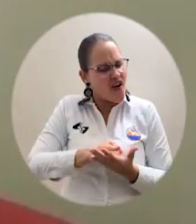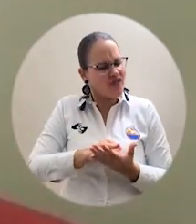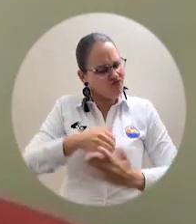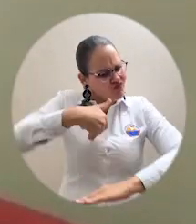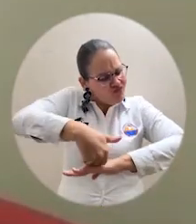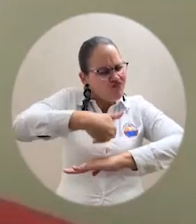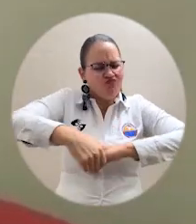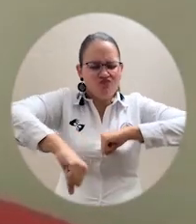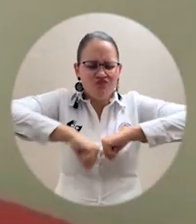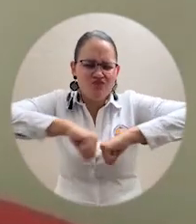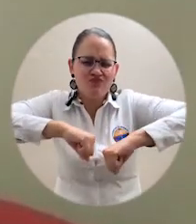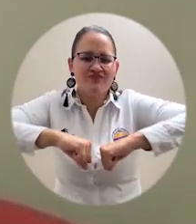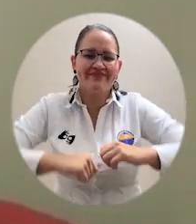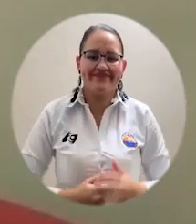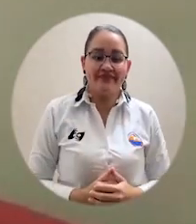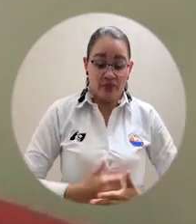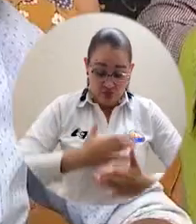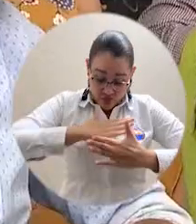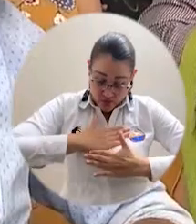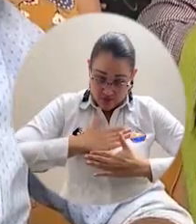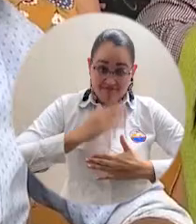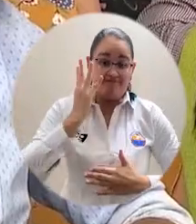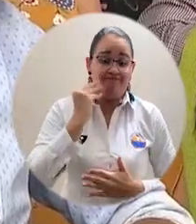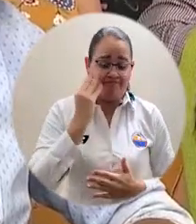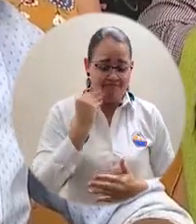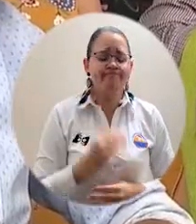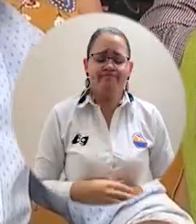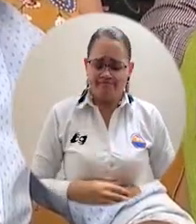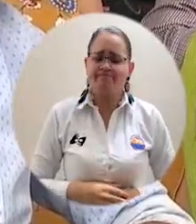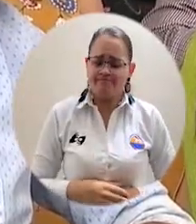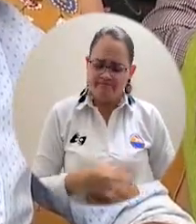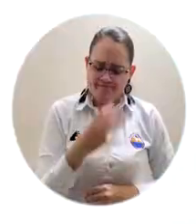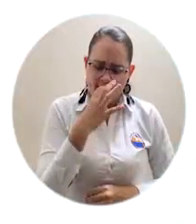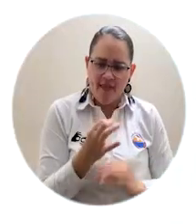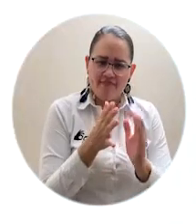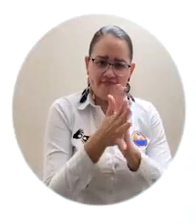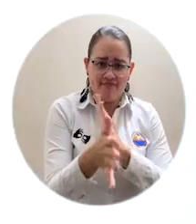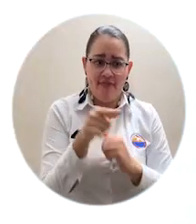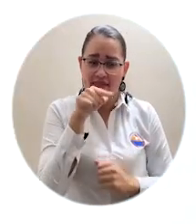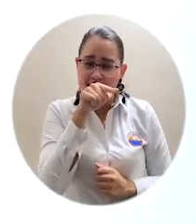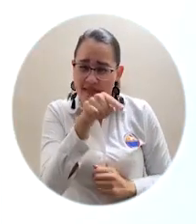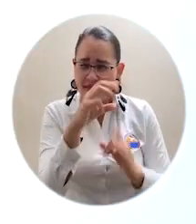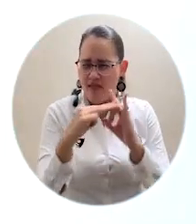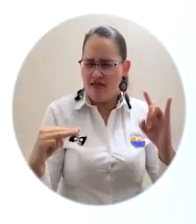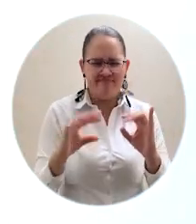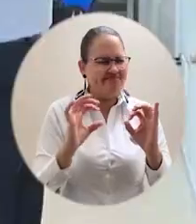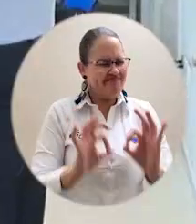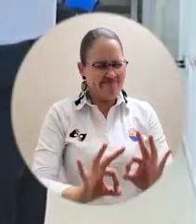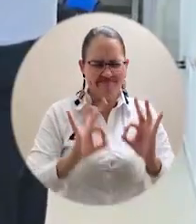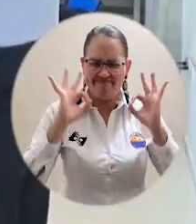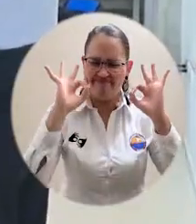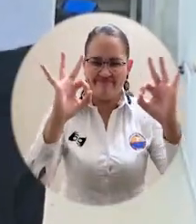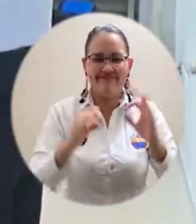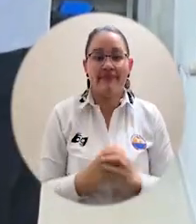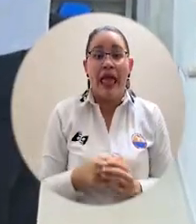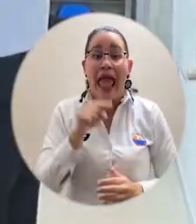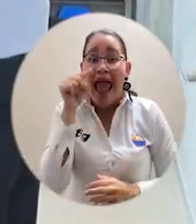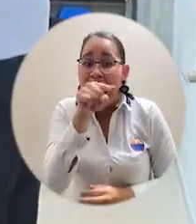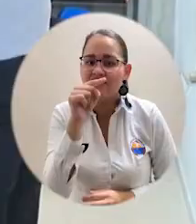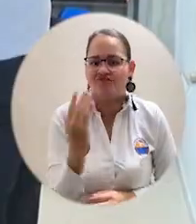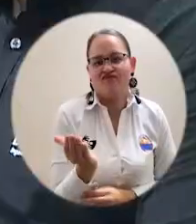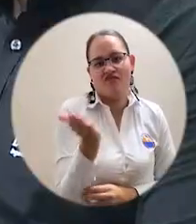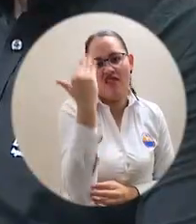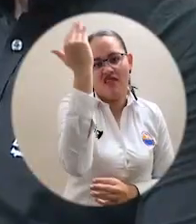Es por esto que cada día nos exigimos más en nuestro proceso formativo. Desde mi experiencia, resalto la calidad y exigencia de mis